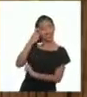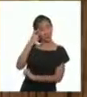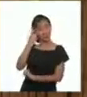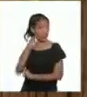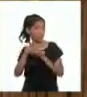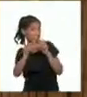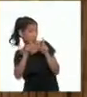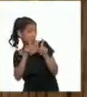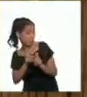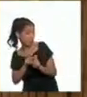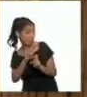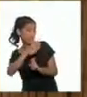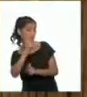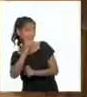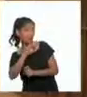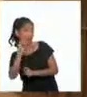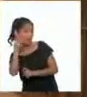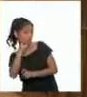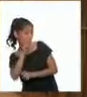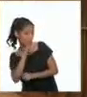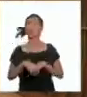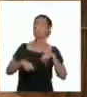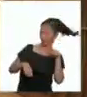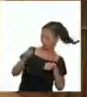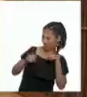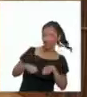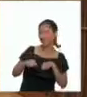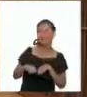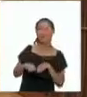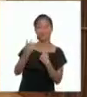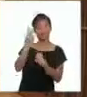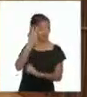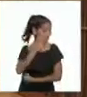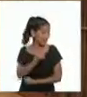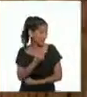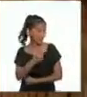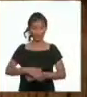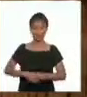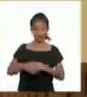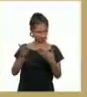si le preguntamos acerca de Faustino Sánchez Carrión? ¡Sí! ¡Veamos!